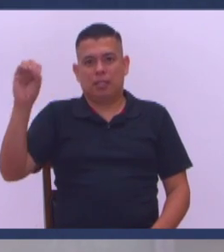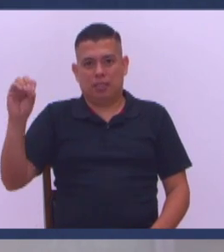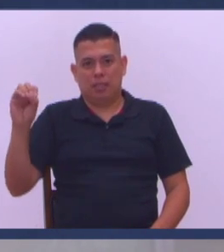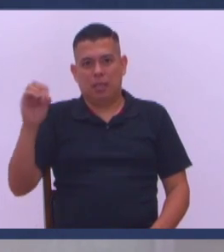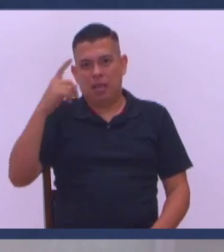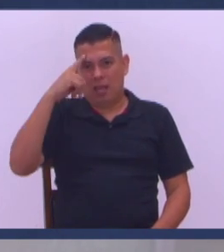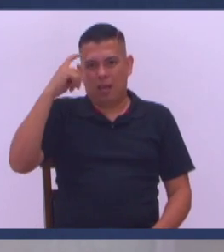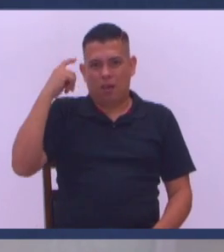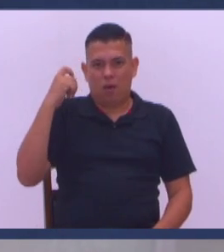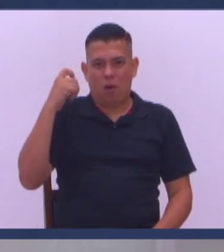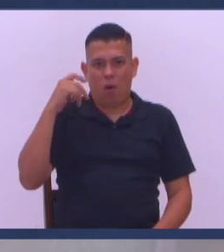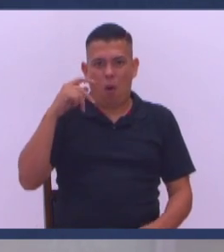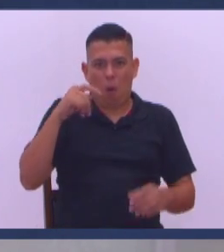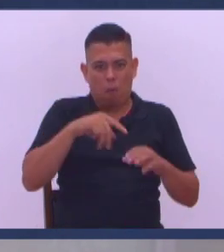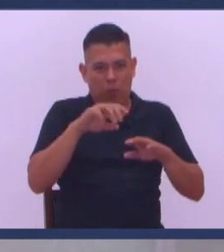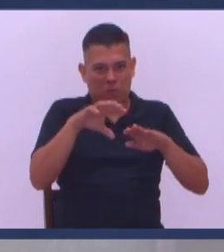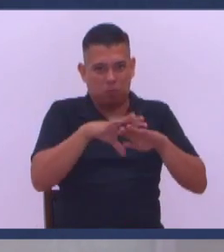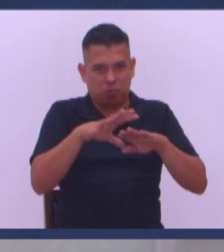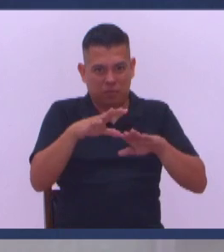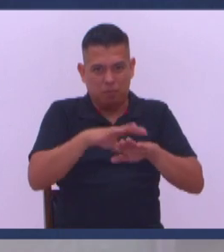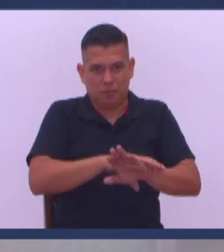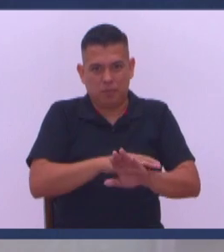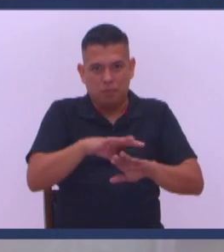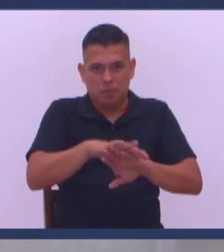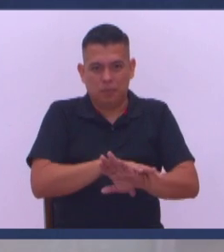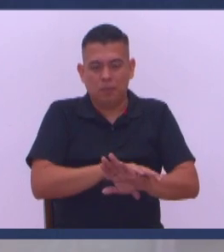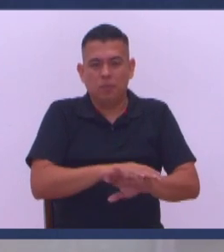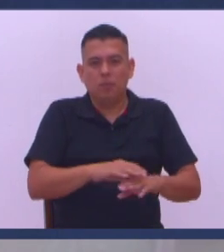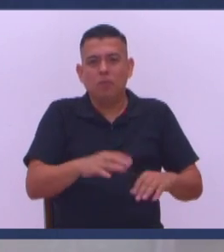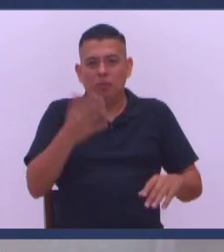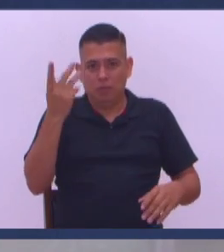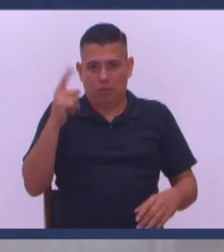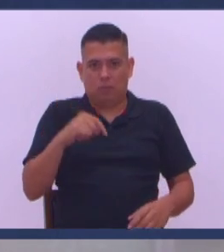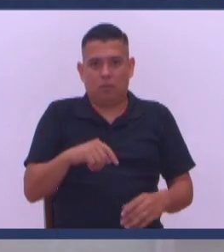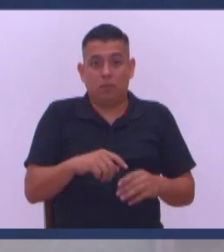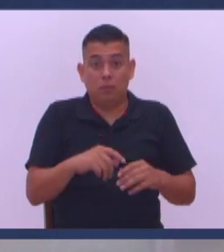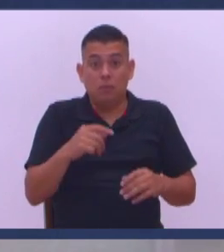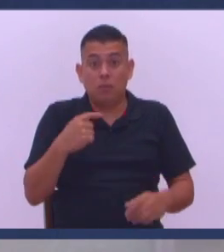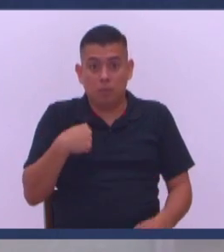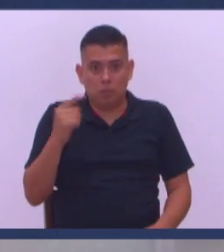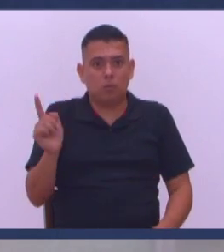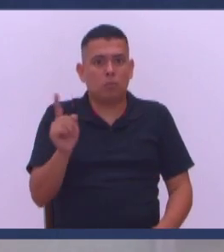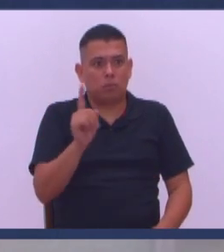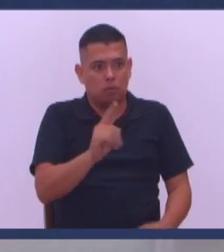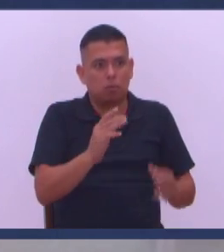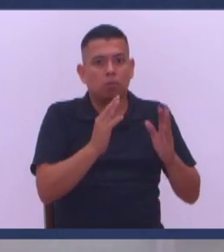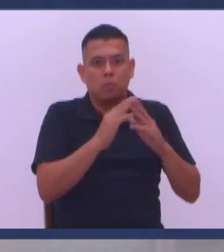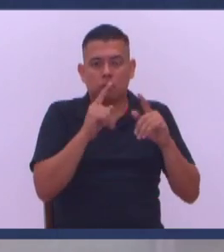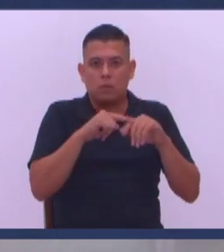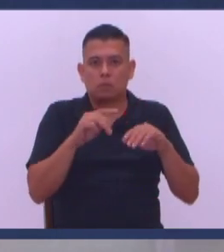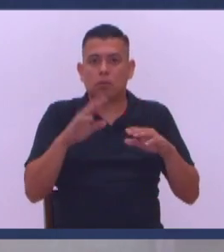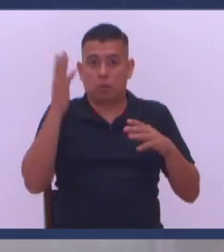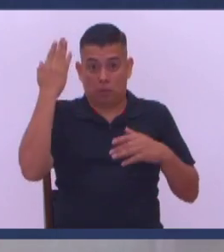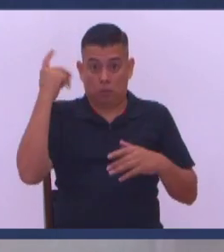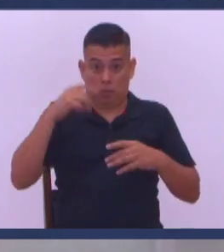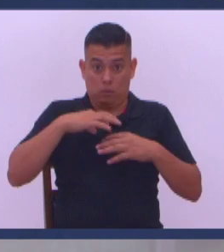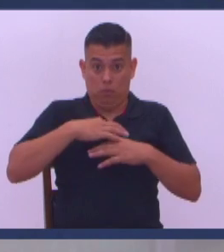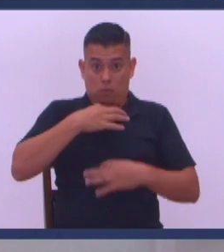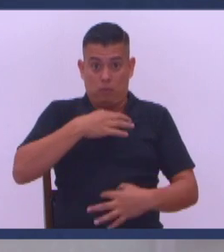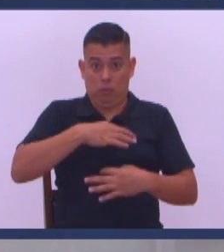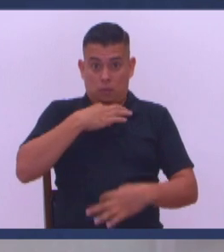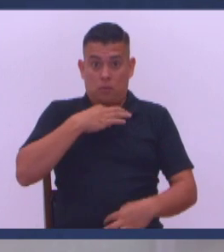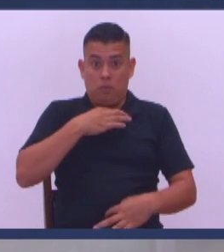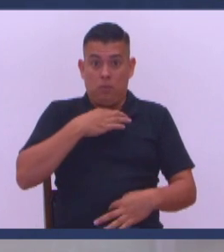De los trotter De los pelé ¿Se acuerdan? ¡Wow! Así veníamos a la iglesia ¿Sabe que las corbatas Que yo